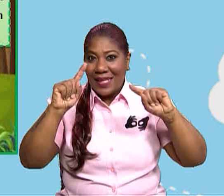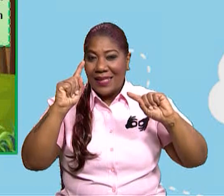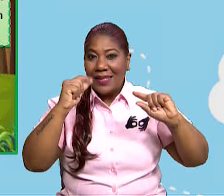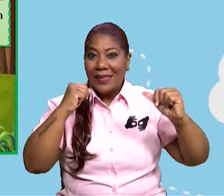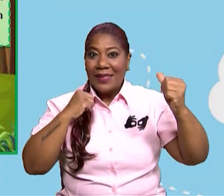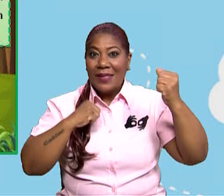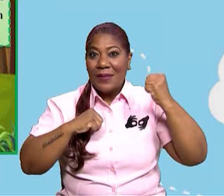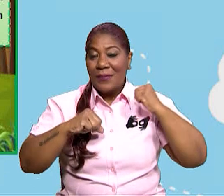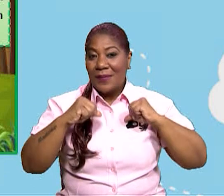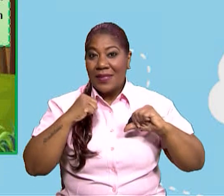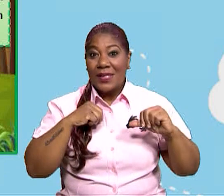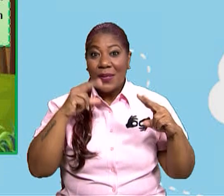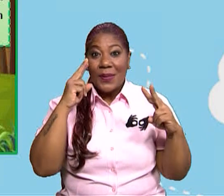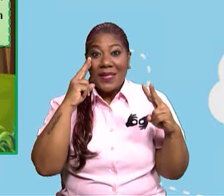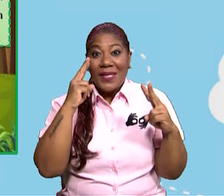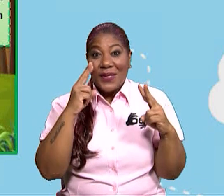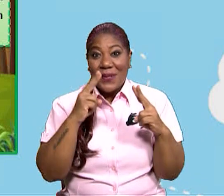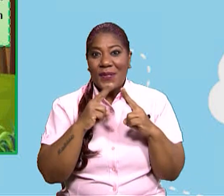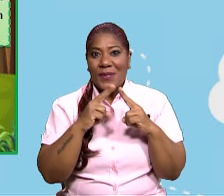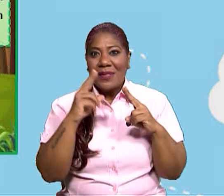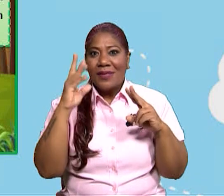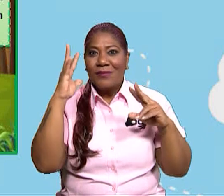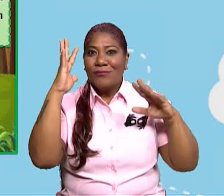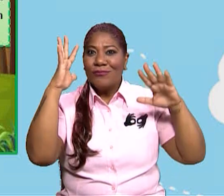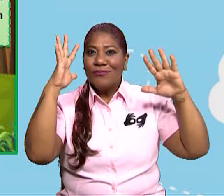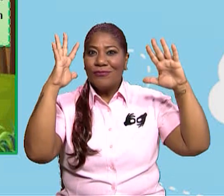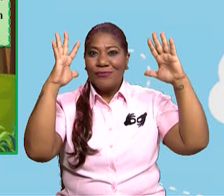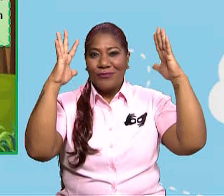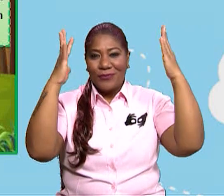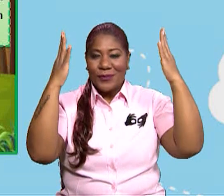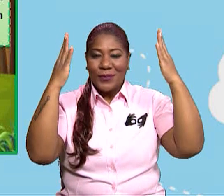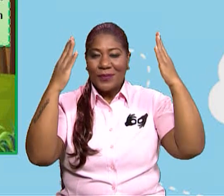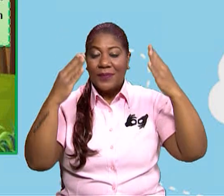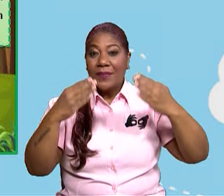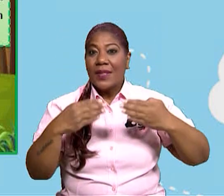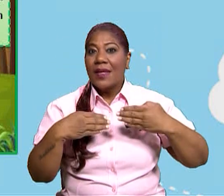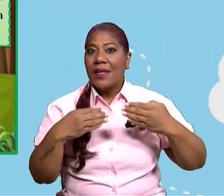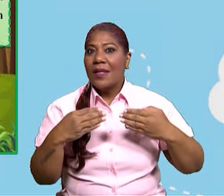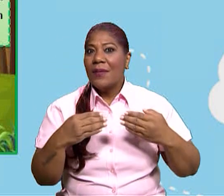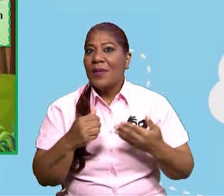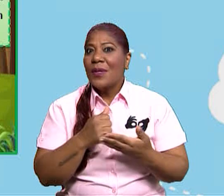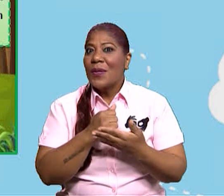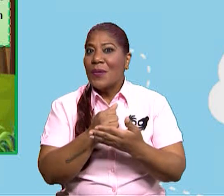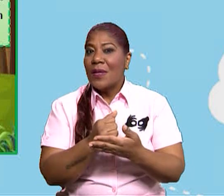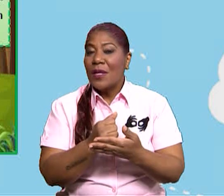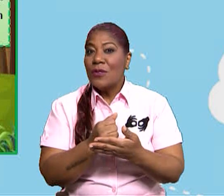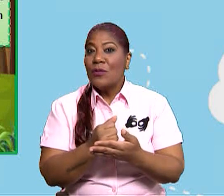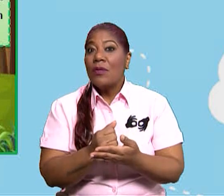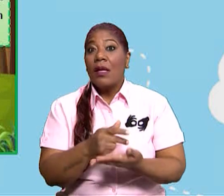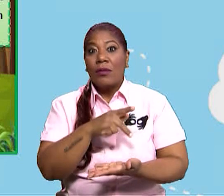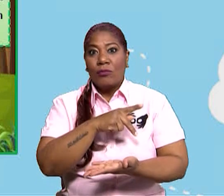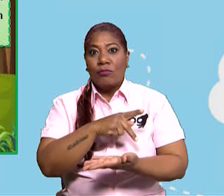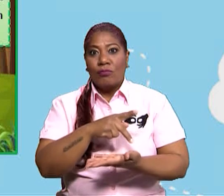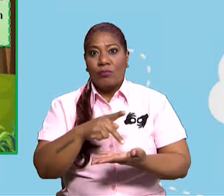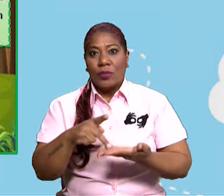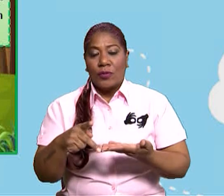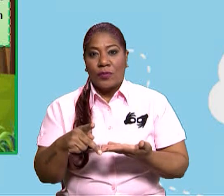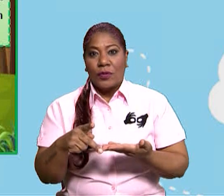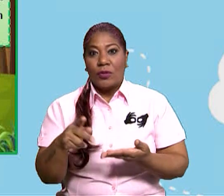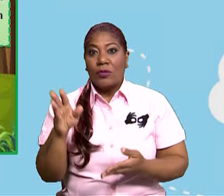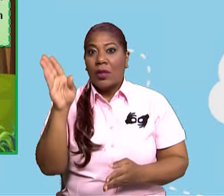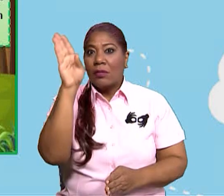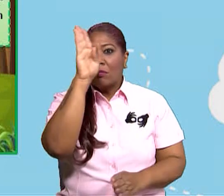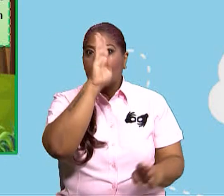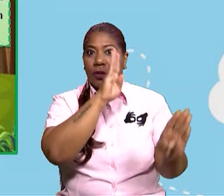húmedos tropicales de Panamá, con la guía de un biólogo, no te lo pierdas. Prepara tu botella de agua,